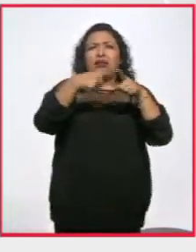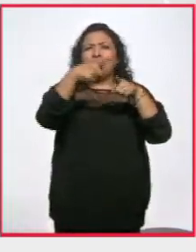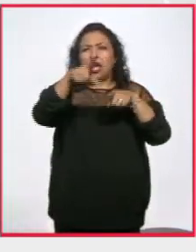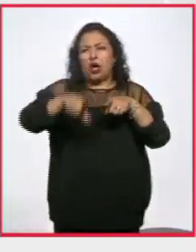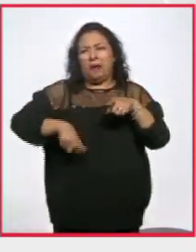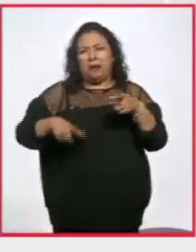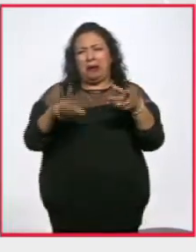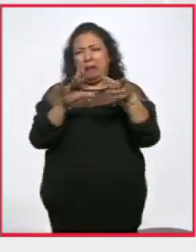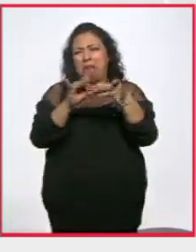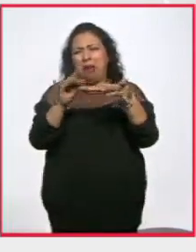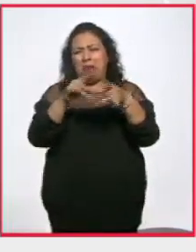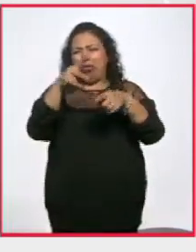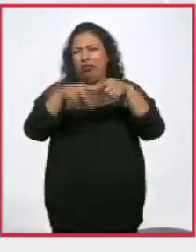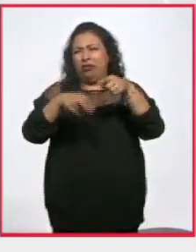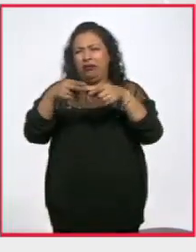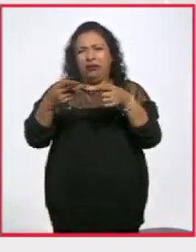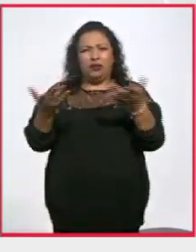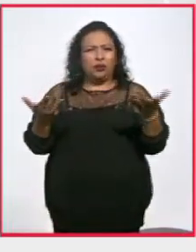Estado.